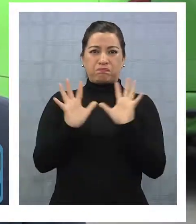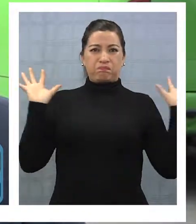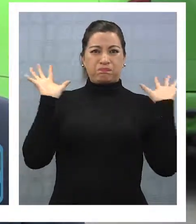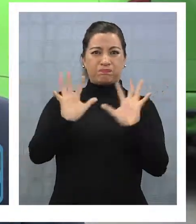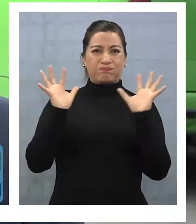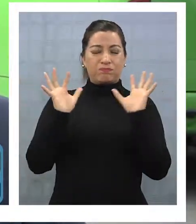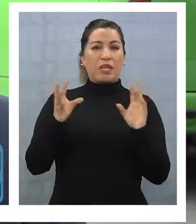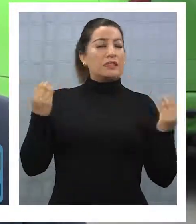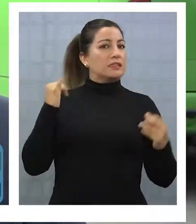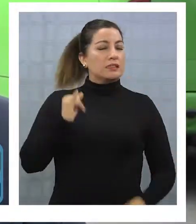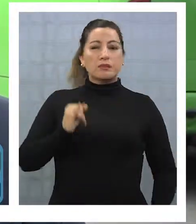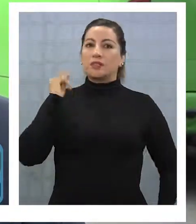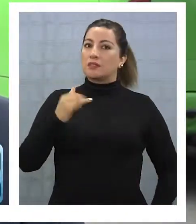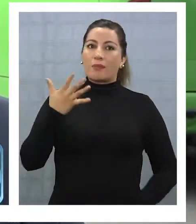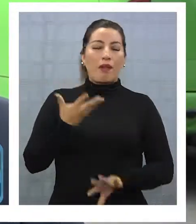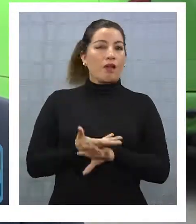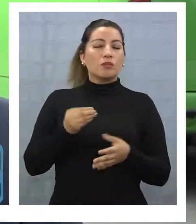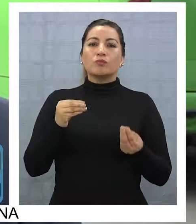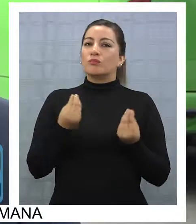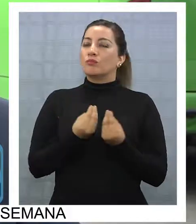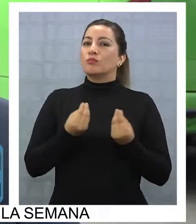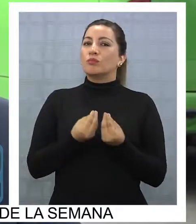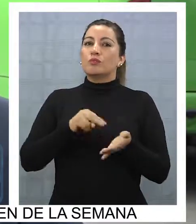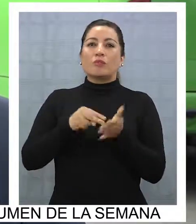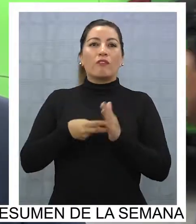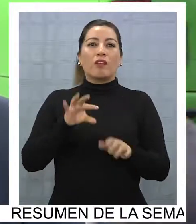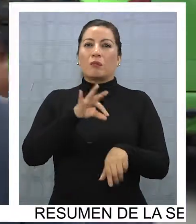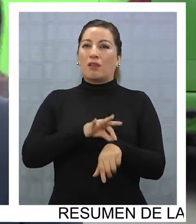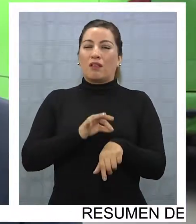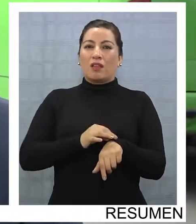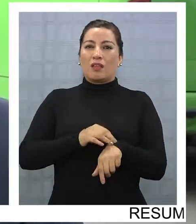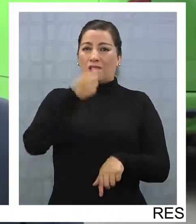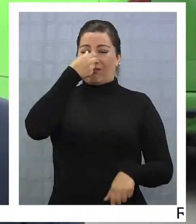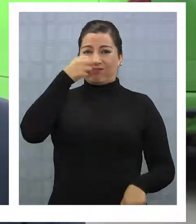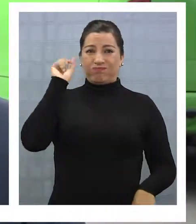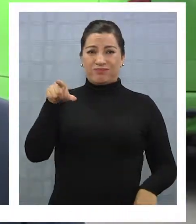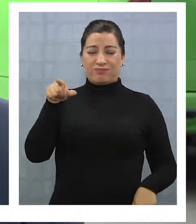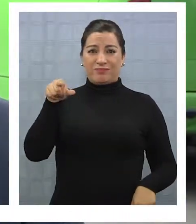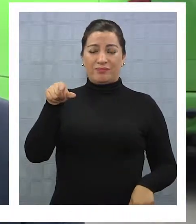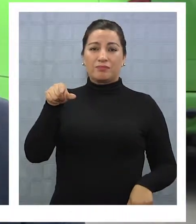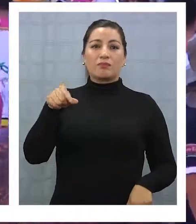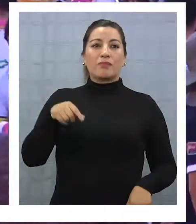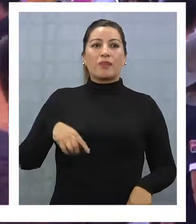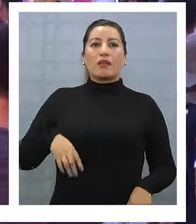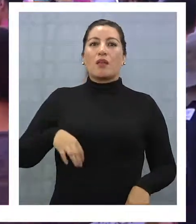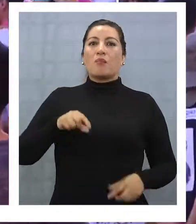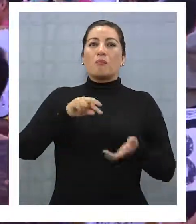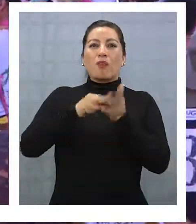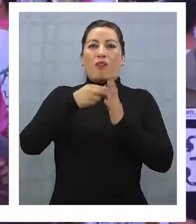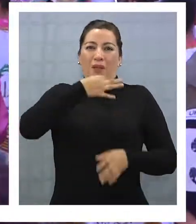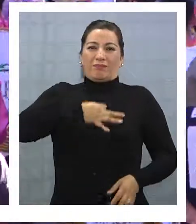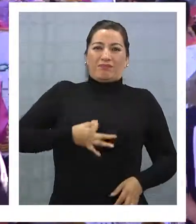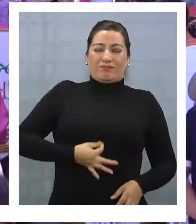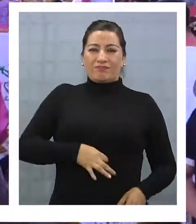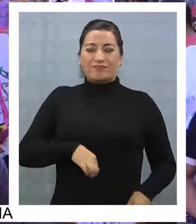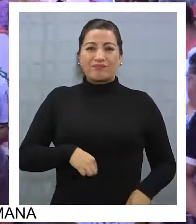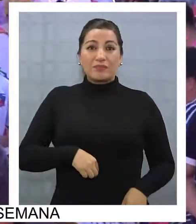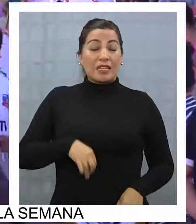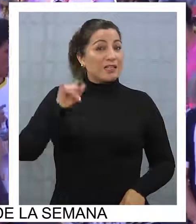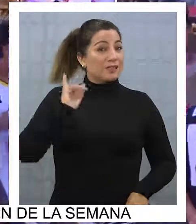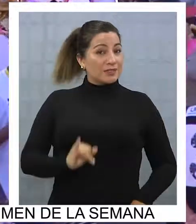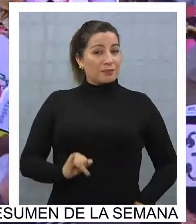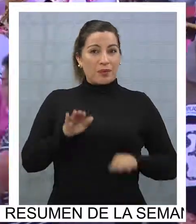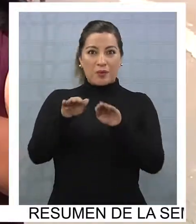existen riesgos sanitarios, riesgos de contagio de enfermedades respiratorias, de enfermedades gastrointestinales, y como es